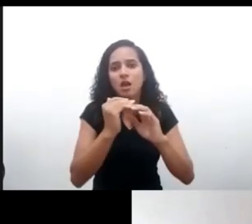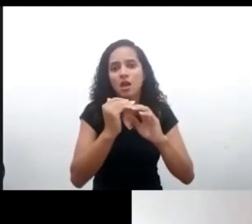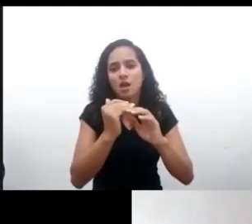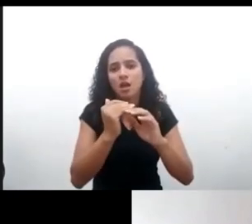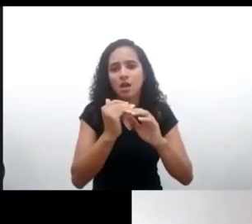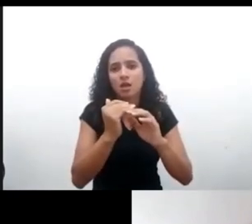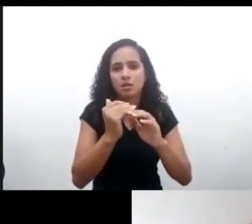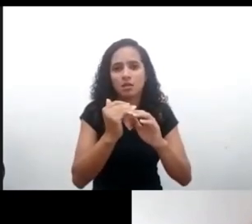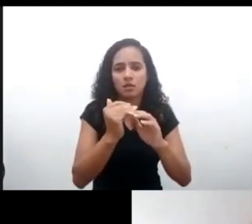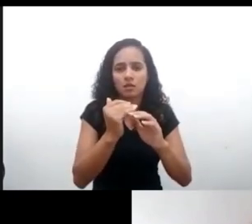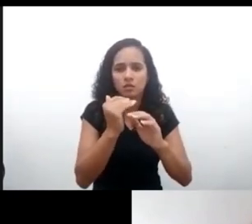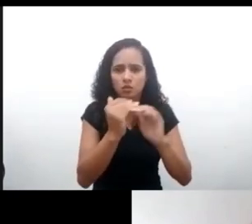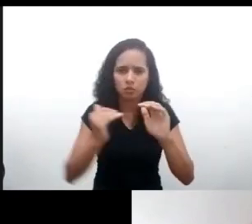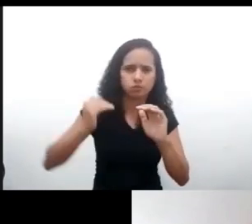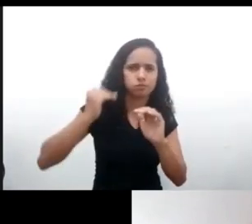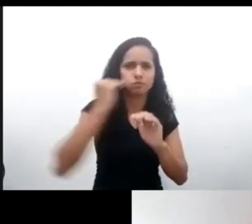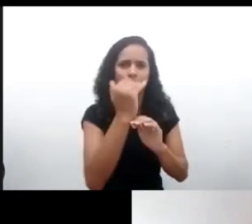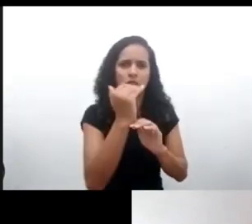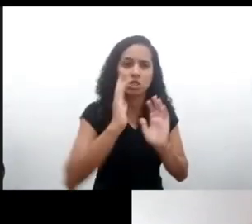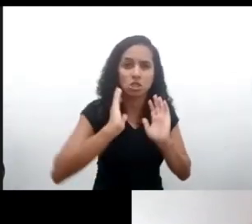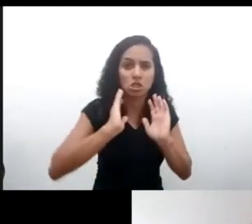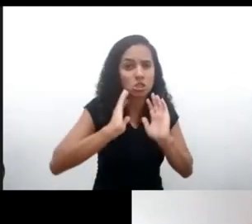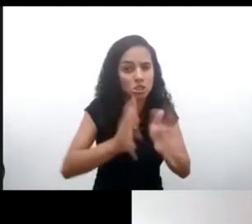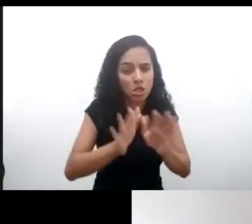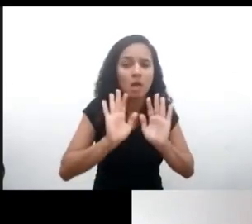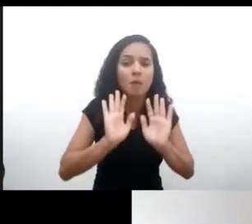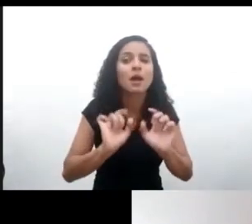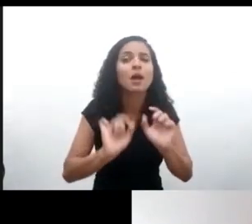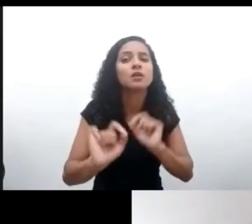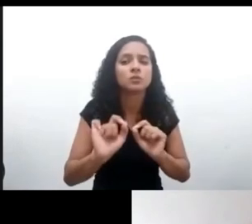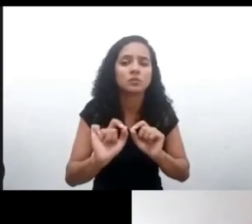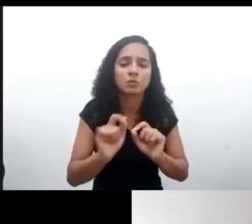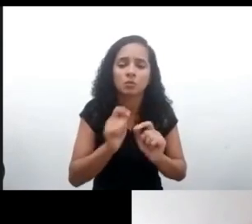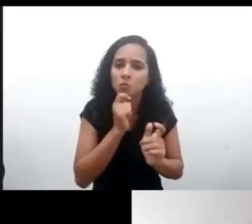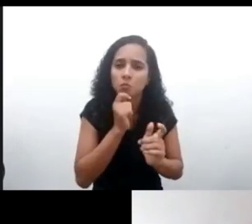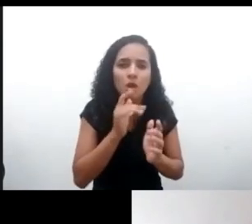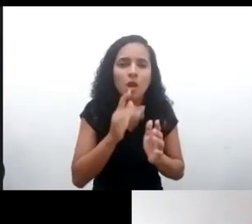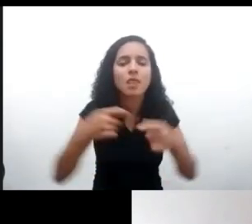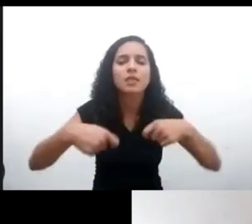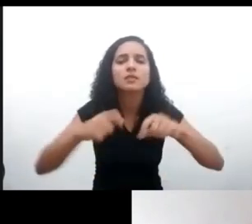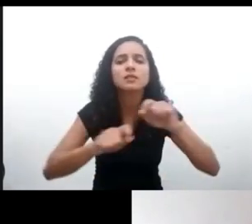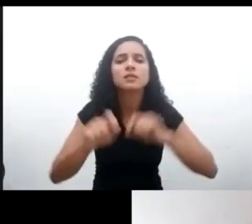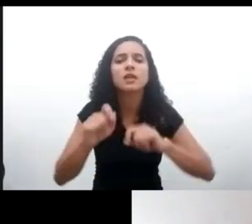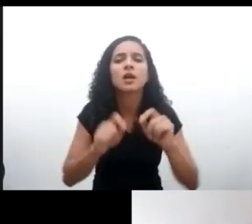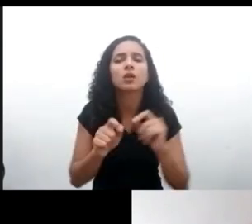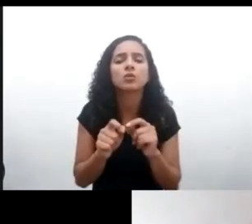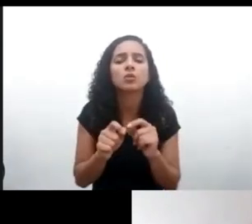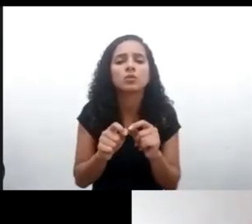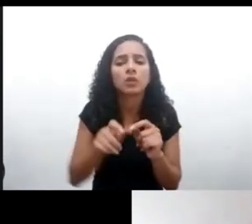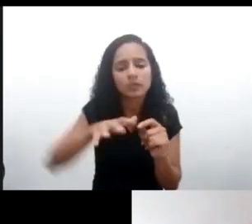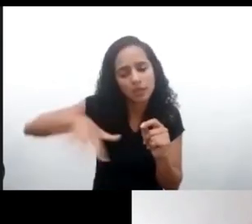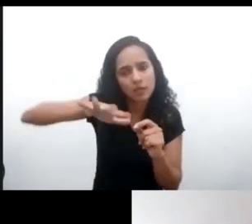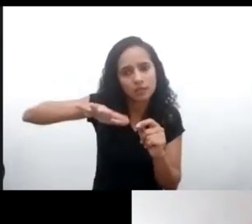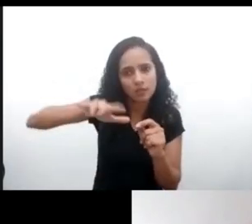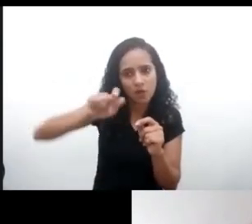que hay, no lo es, que es necesario que haya conexión, dispositivos y tecnología de